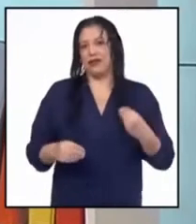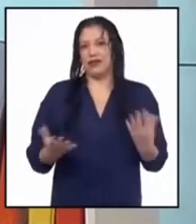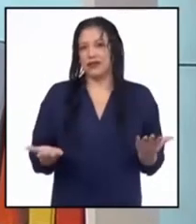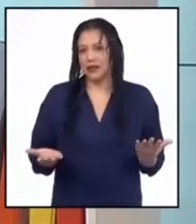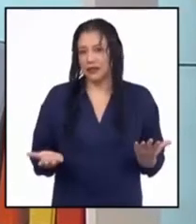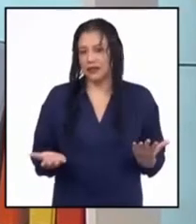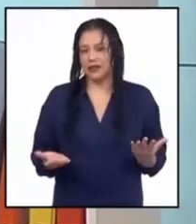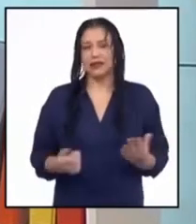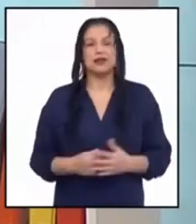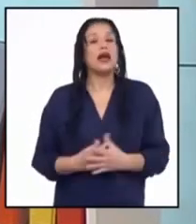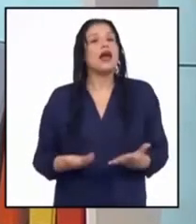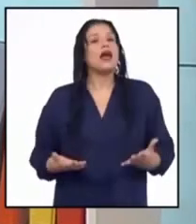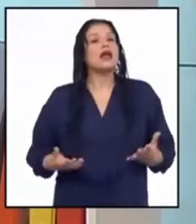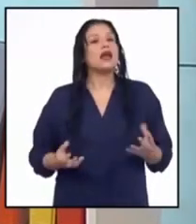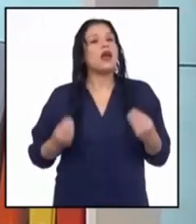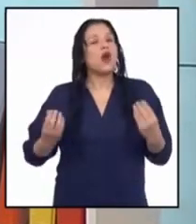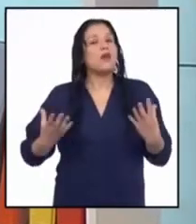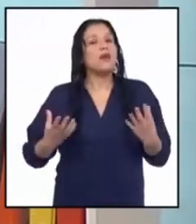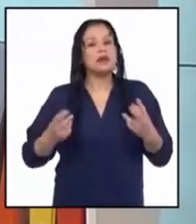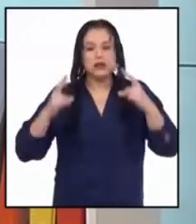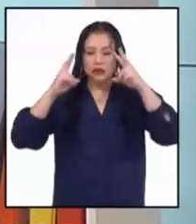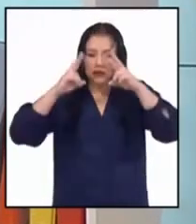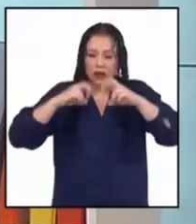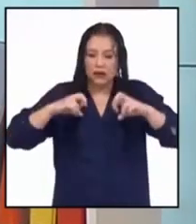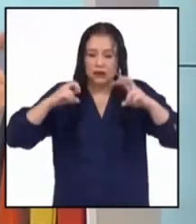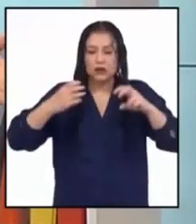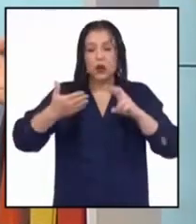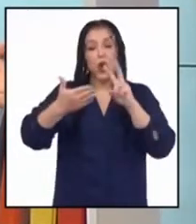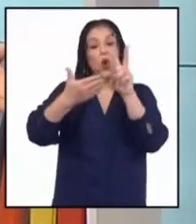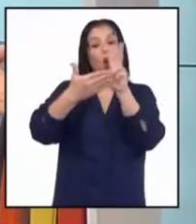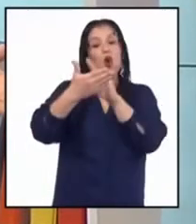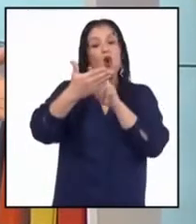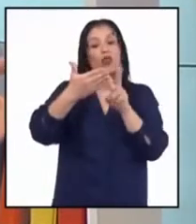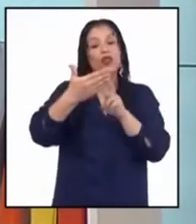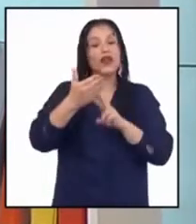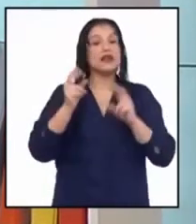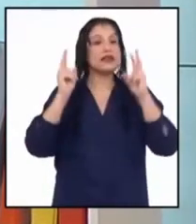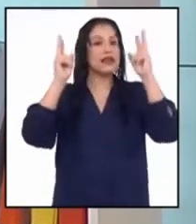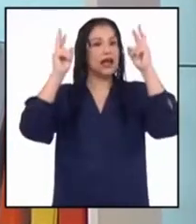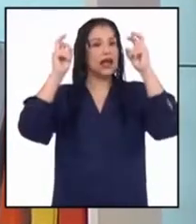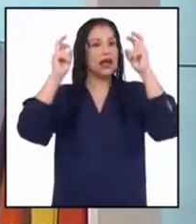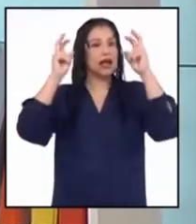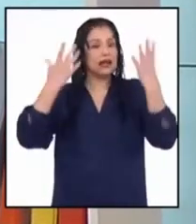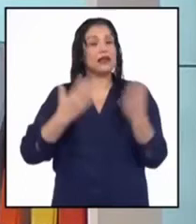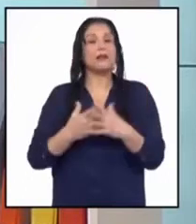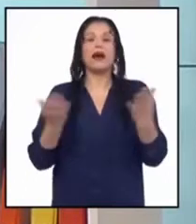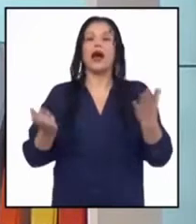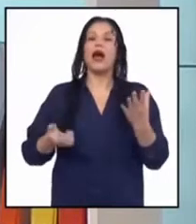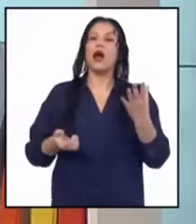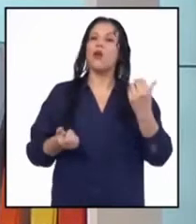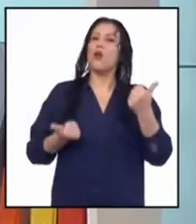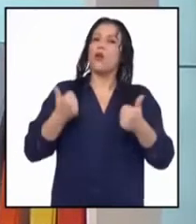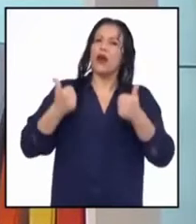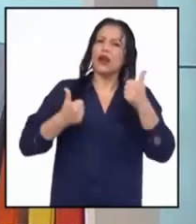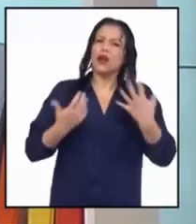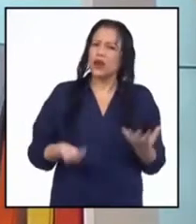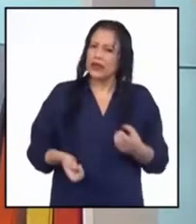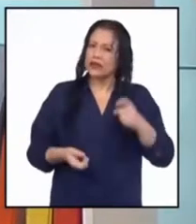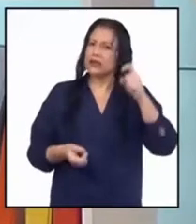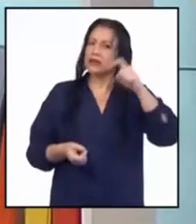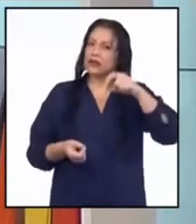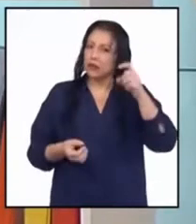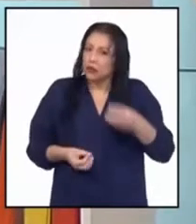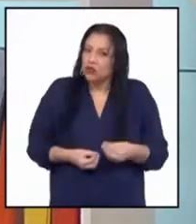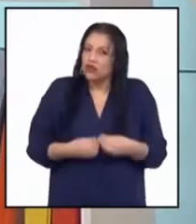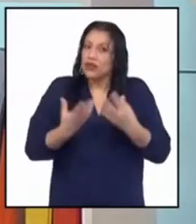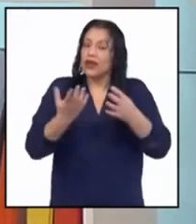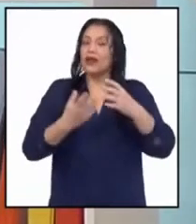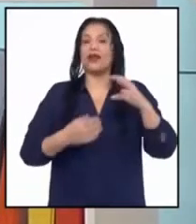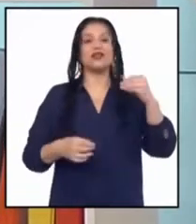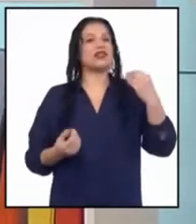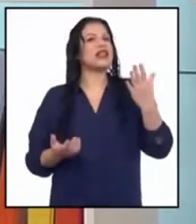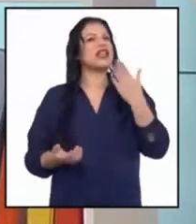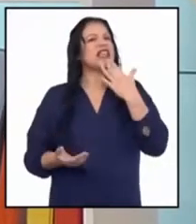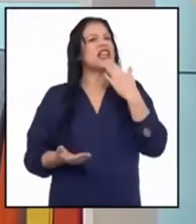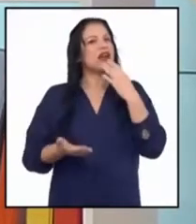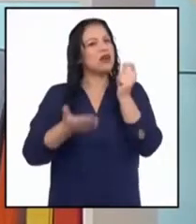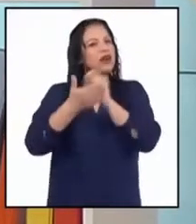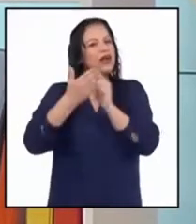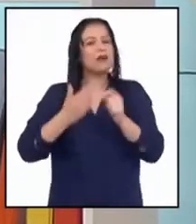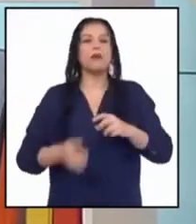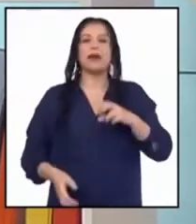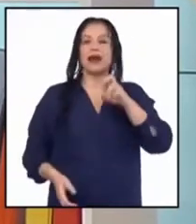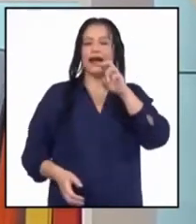adolescentes mediante el análisis del texto Nuestra Deuda con la Adolescencia, escrito por María Angélica Piz,